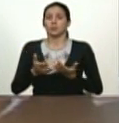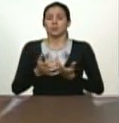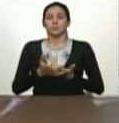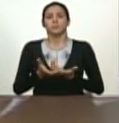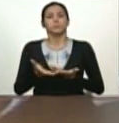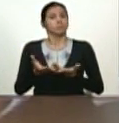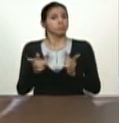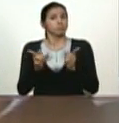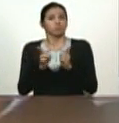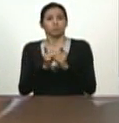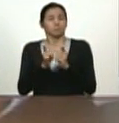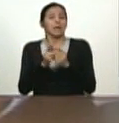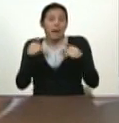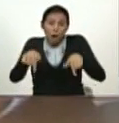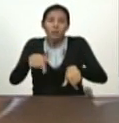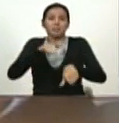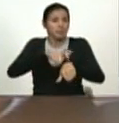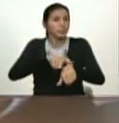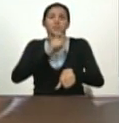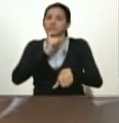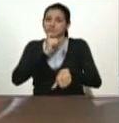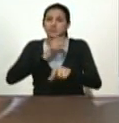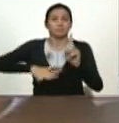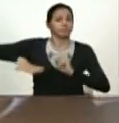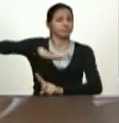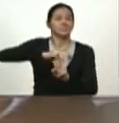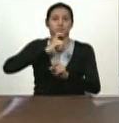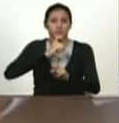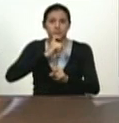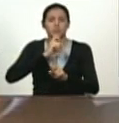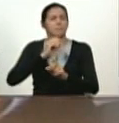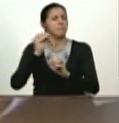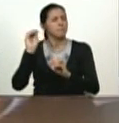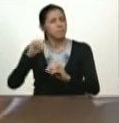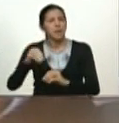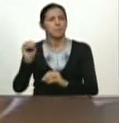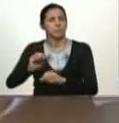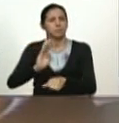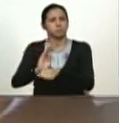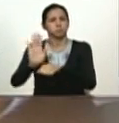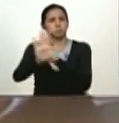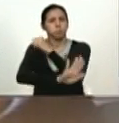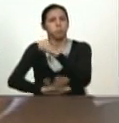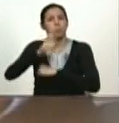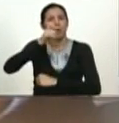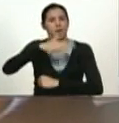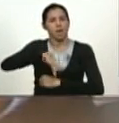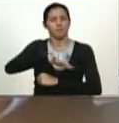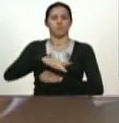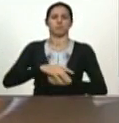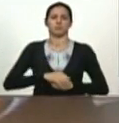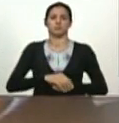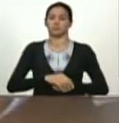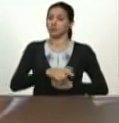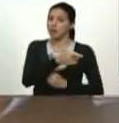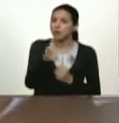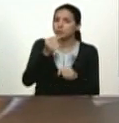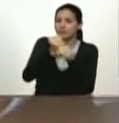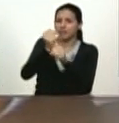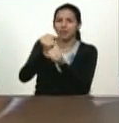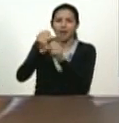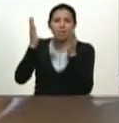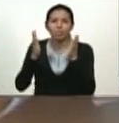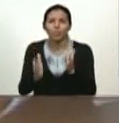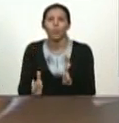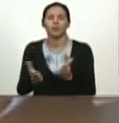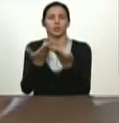y situaciones difíciles hay que expandir la protección y el amor a nuestro pueblo, a los que trabajan, a los estudiantes,